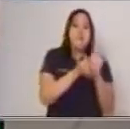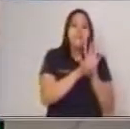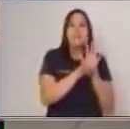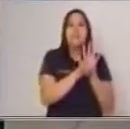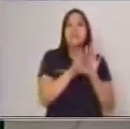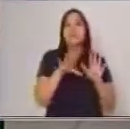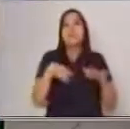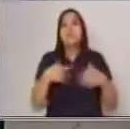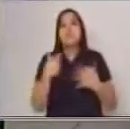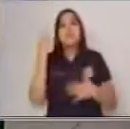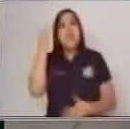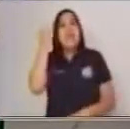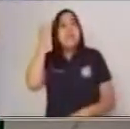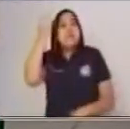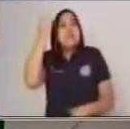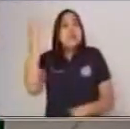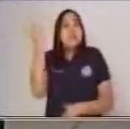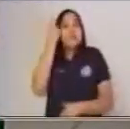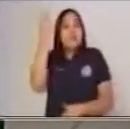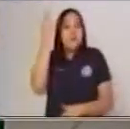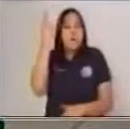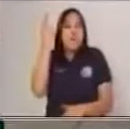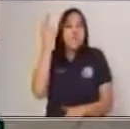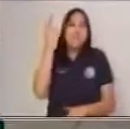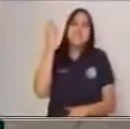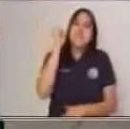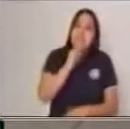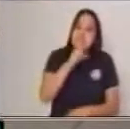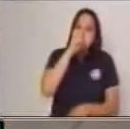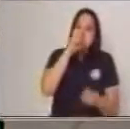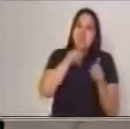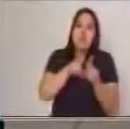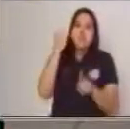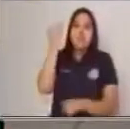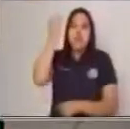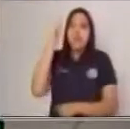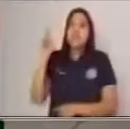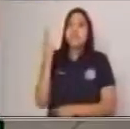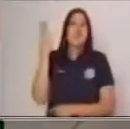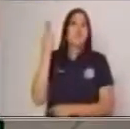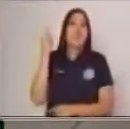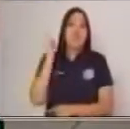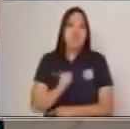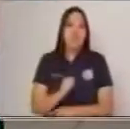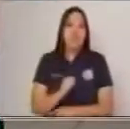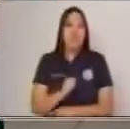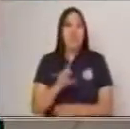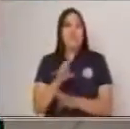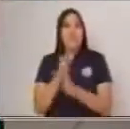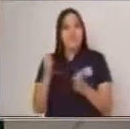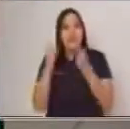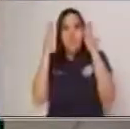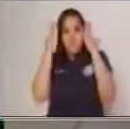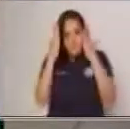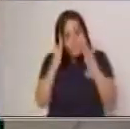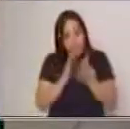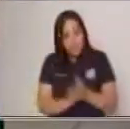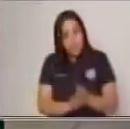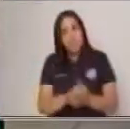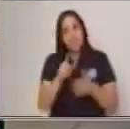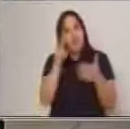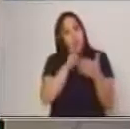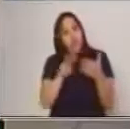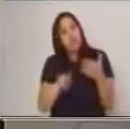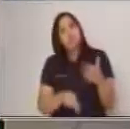las ideas principales y las ideas secundarias del mismo. Y quiero que me acompañen entonces primero con la